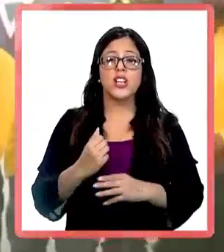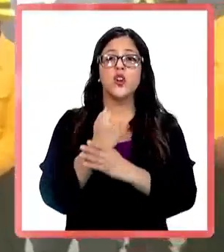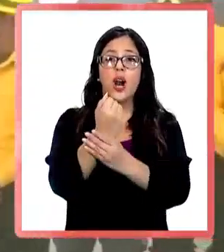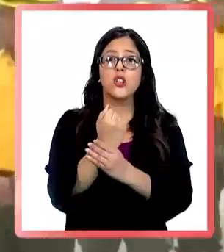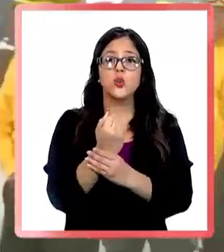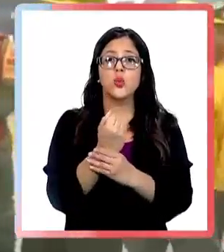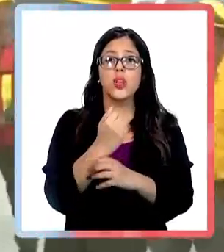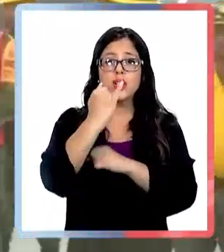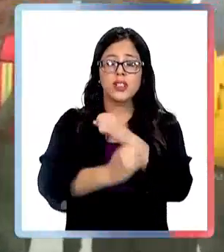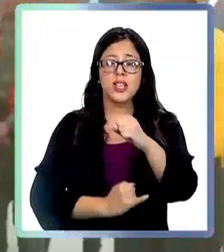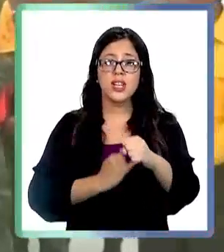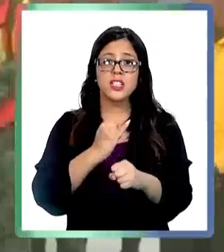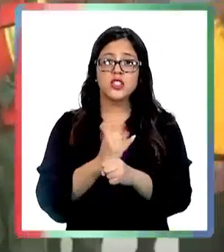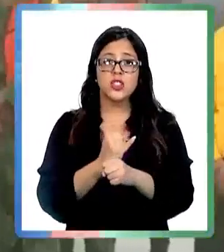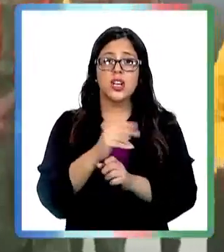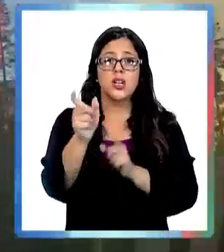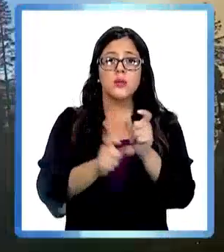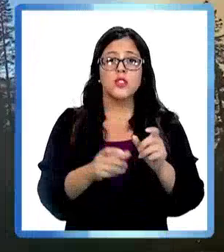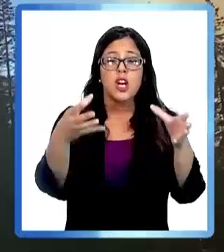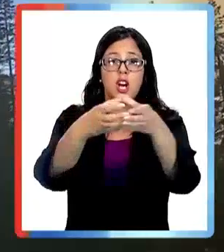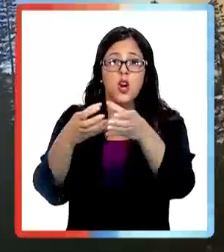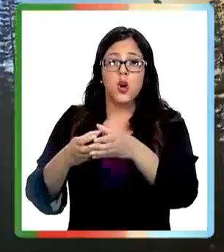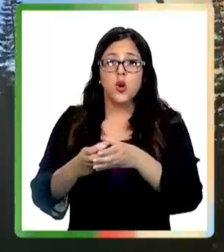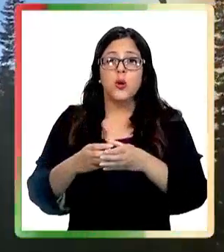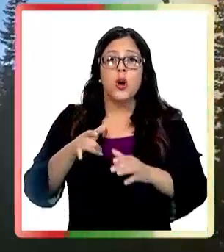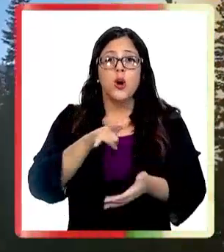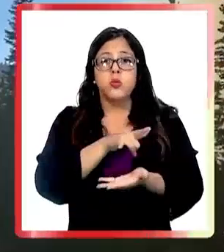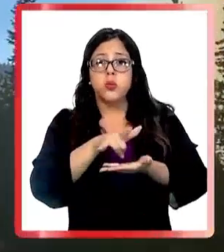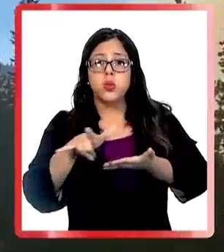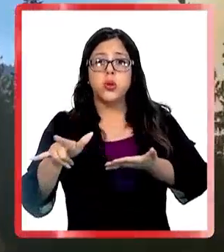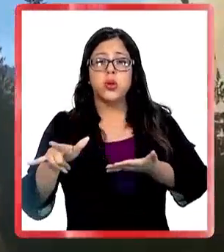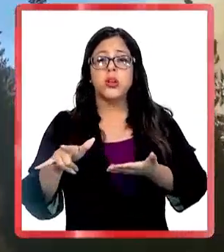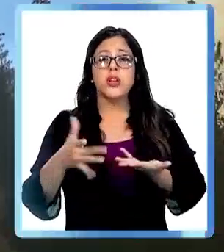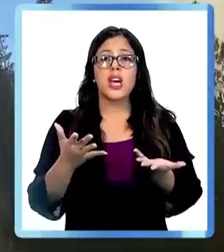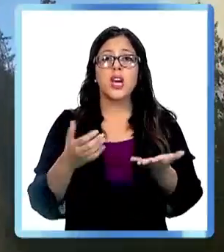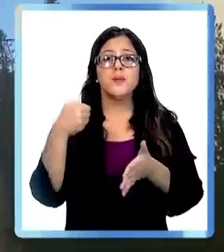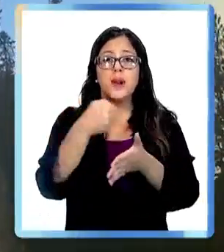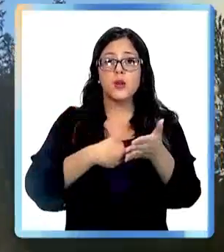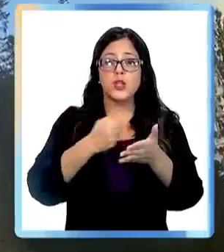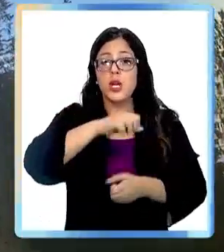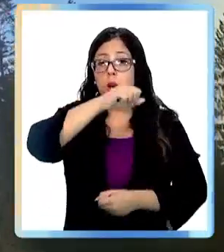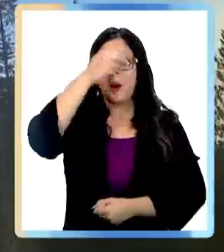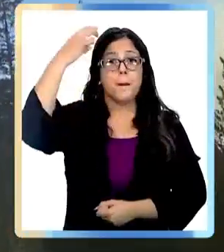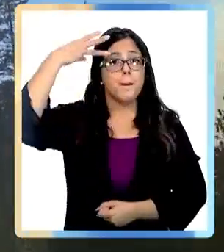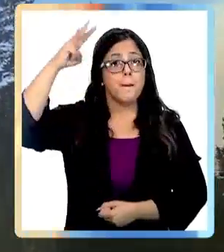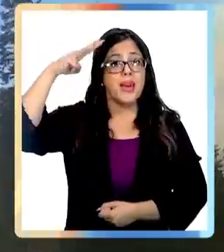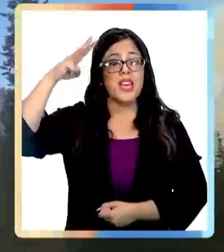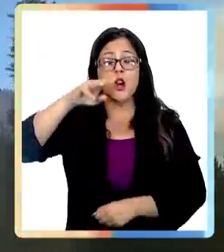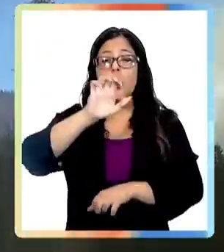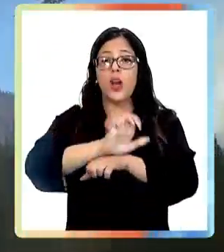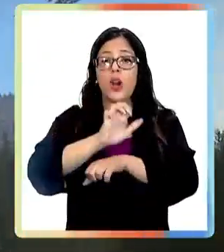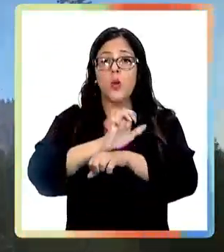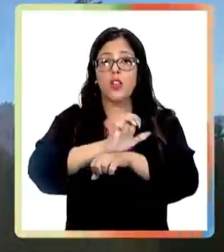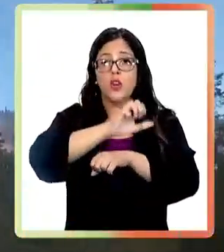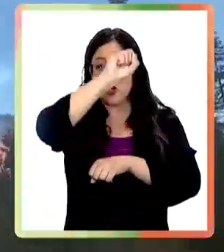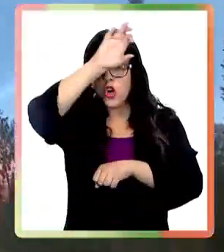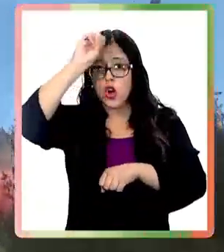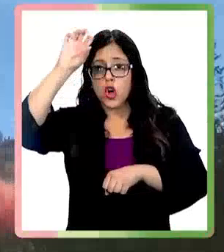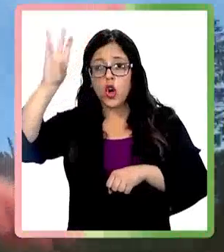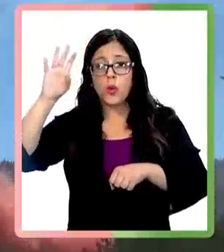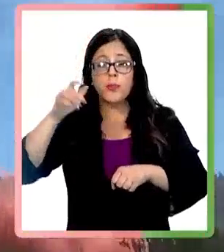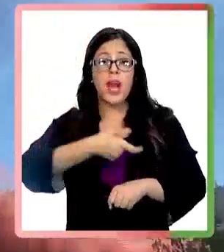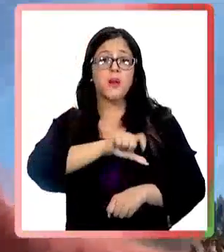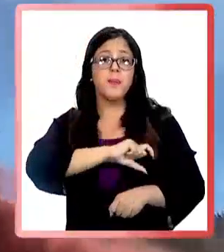Boric está coordinando la ayuda internacional que suma a brigadistas y aeronaves para combatir el fuego. México, Colombia, Ecuador,